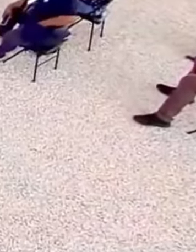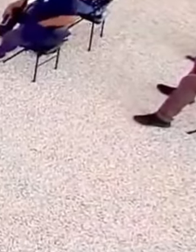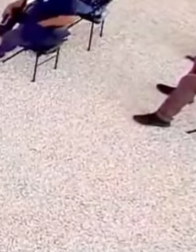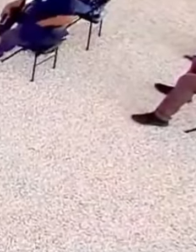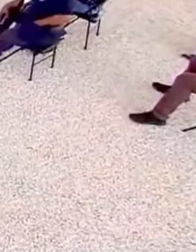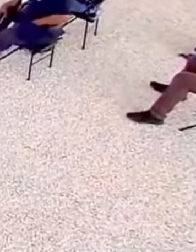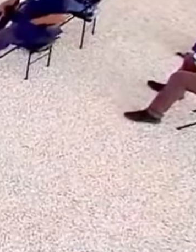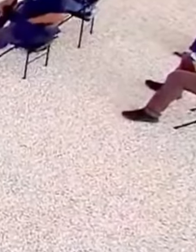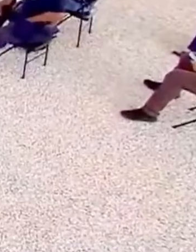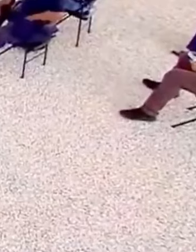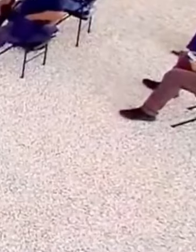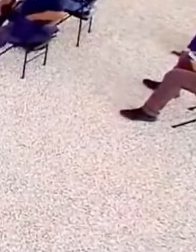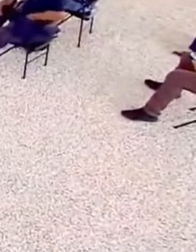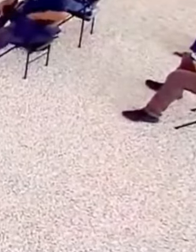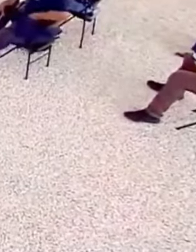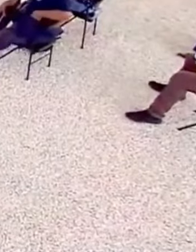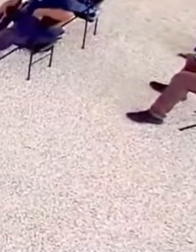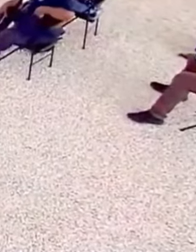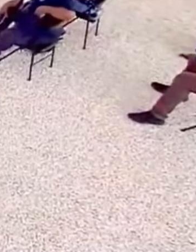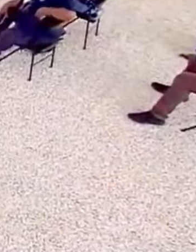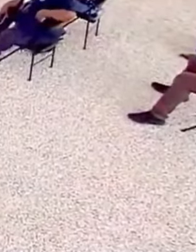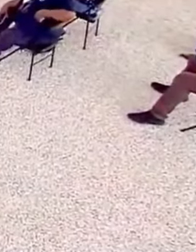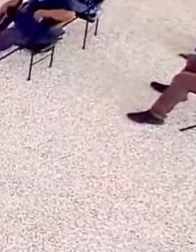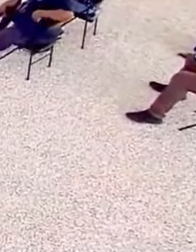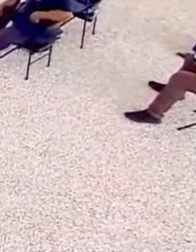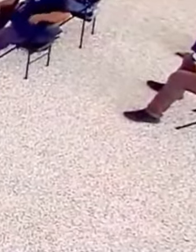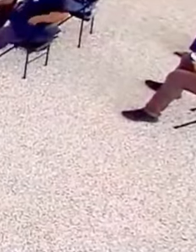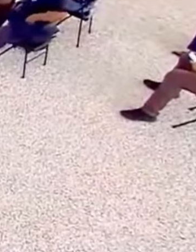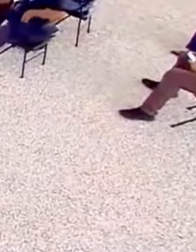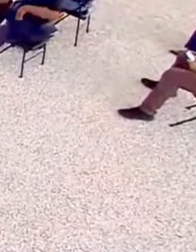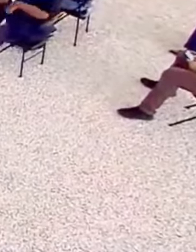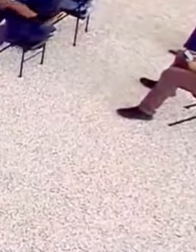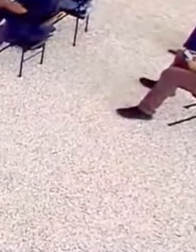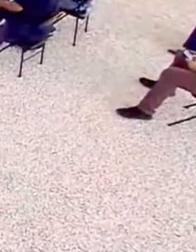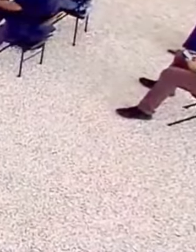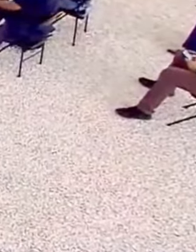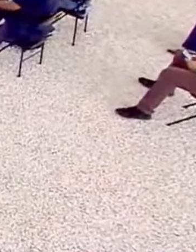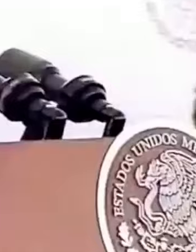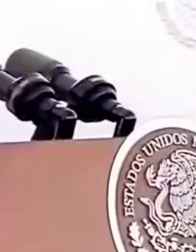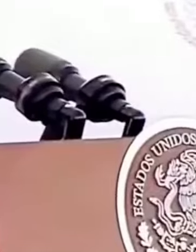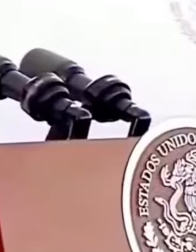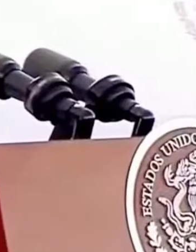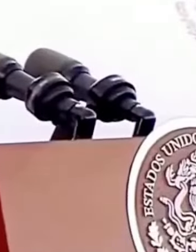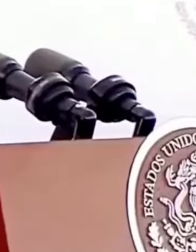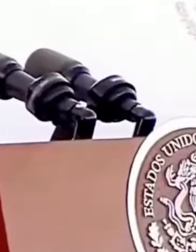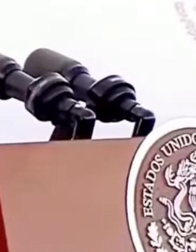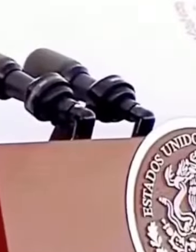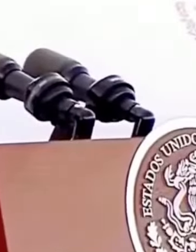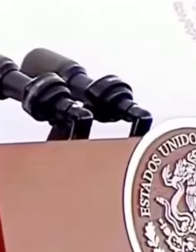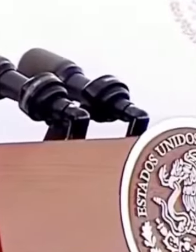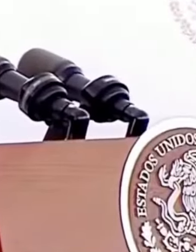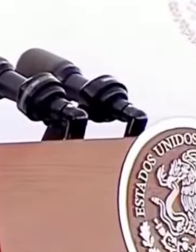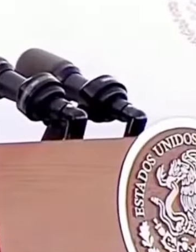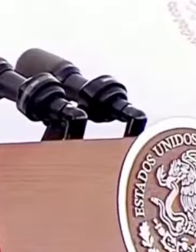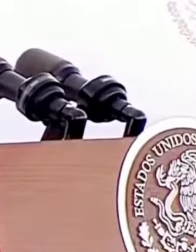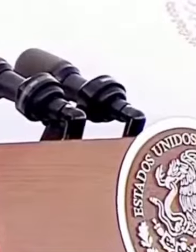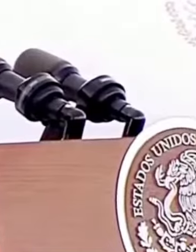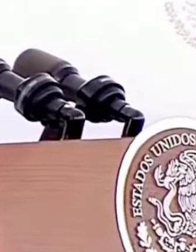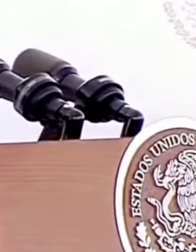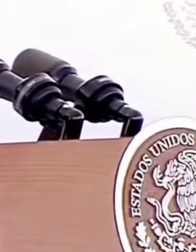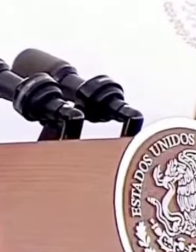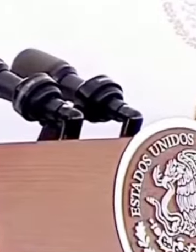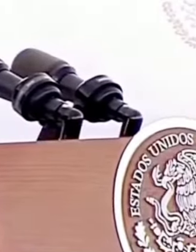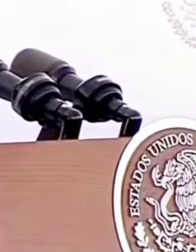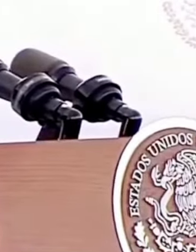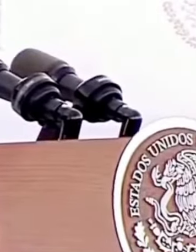que no yo impulsara como jefe de gobierno la creación de los